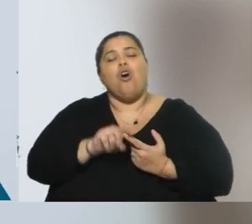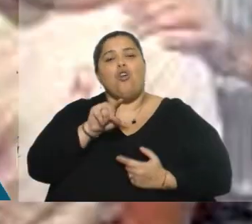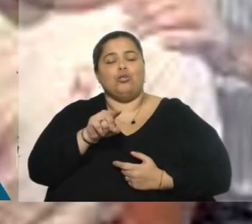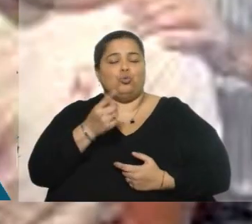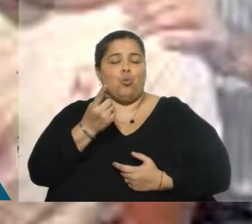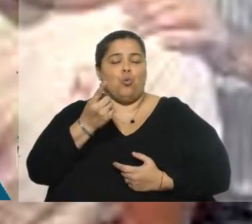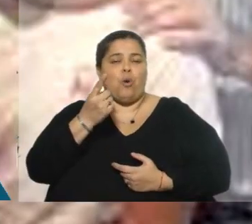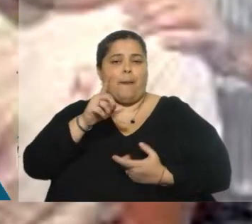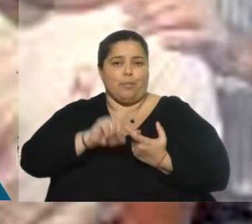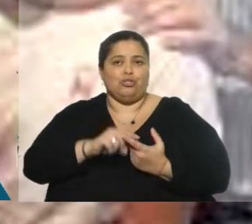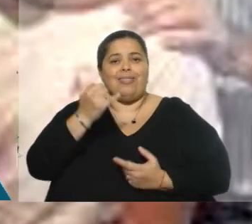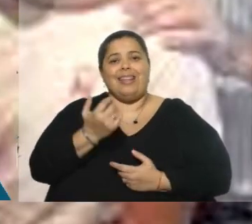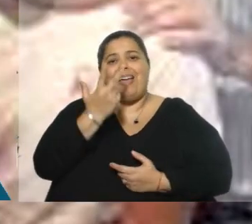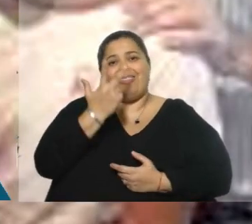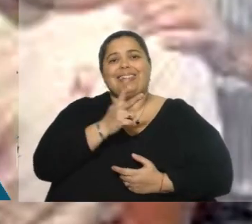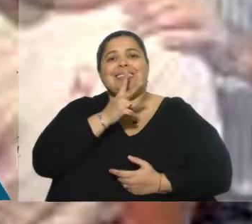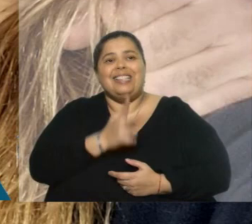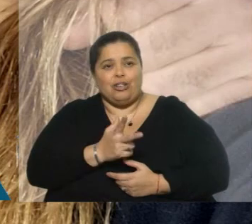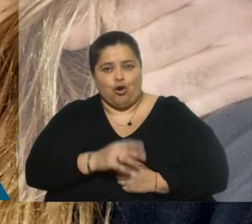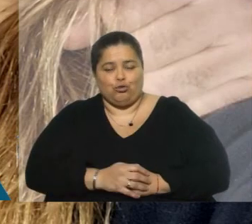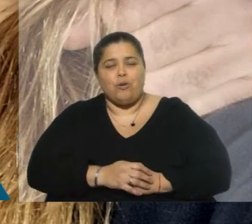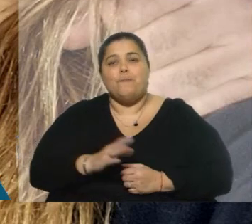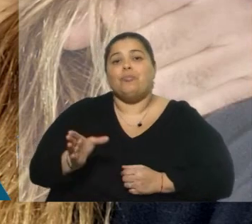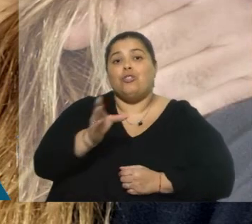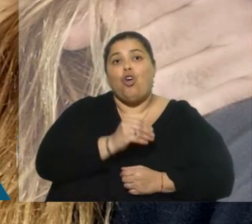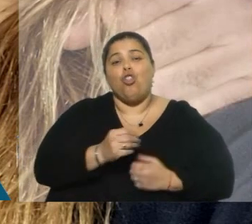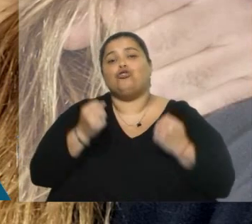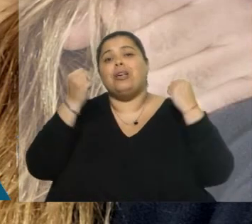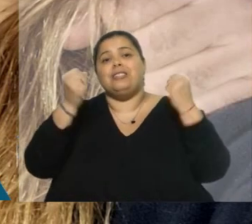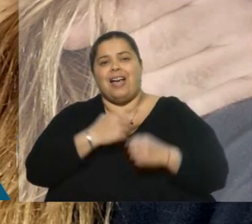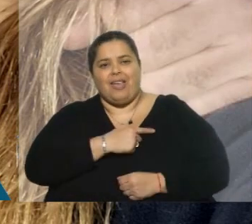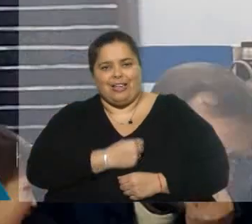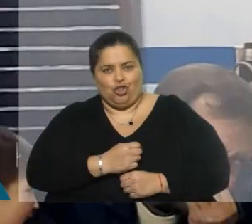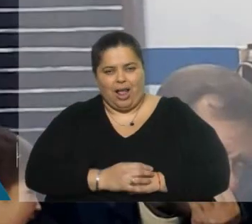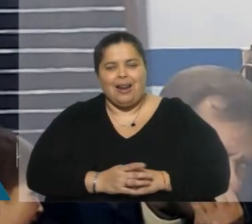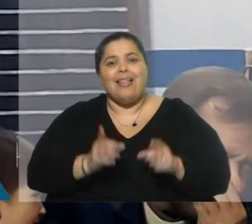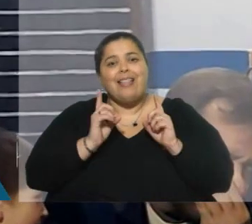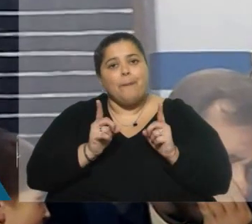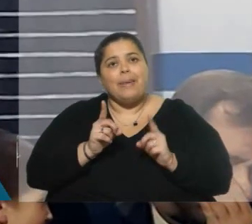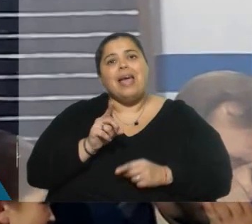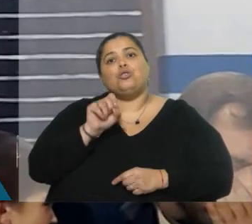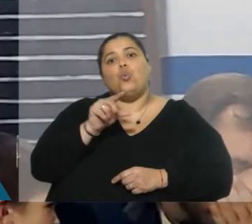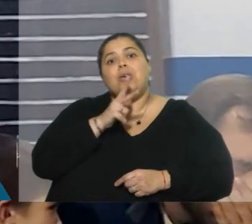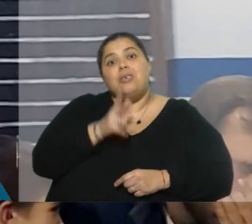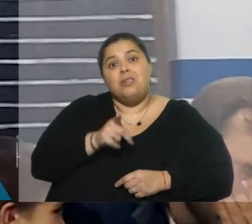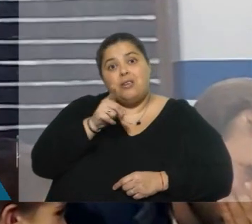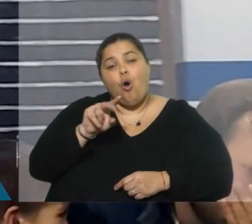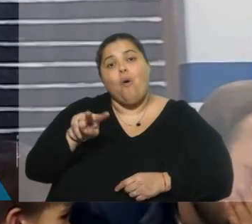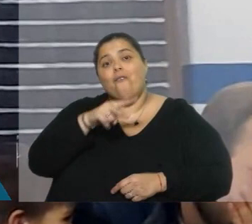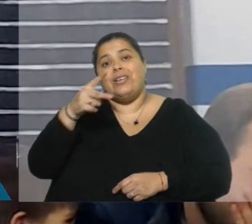hijos, Federica, Inés y Juan Ignacio, todos hinchas de Nacional. Además, Juan Ignacio ocupa una de las